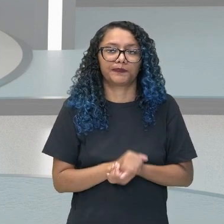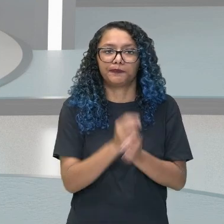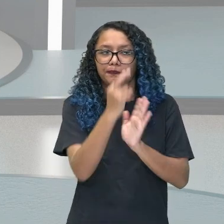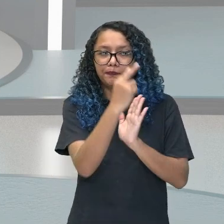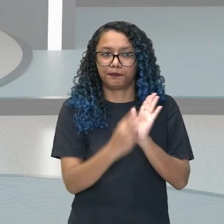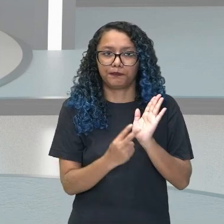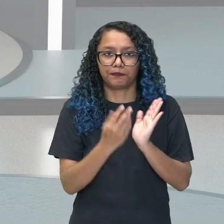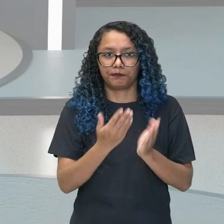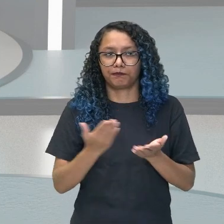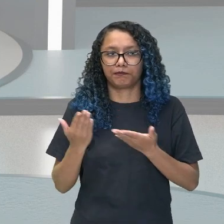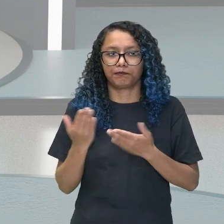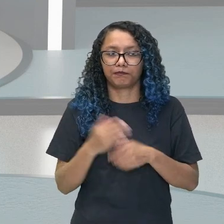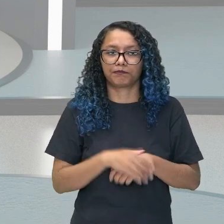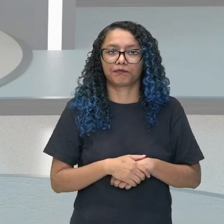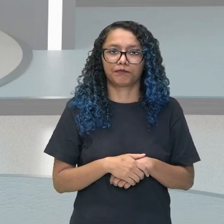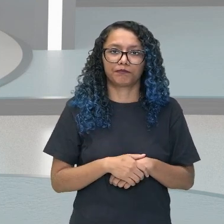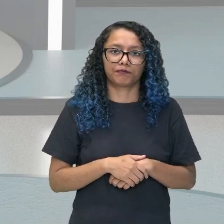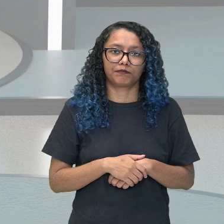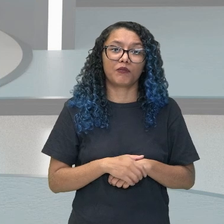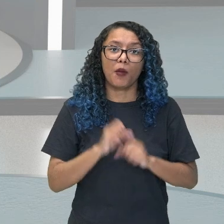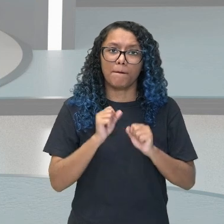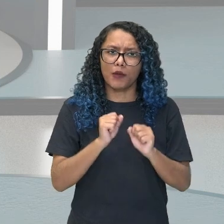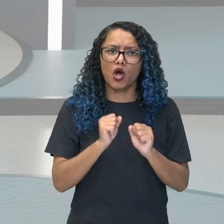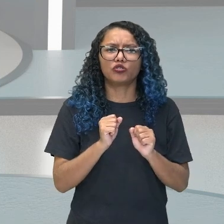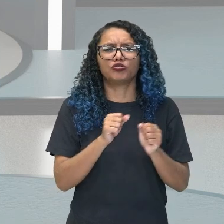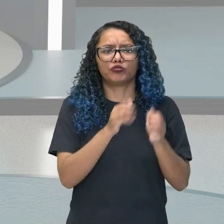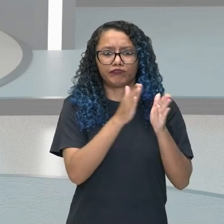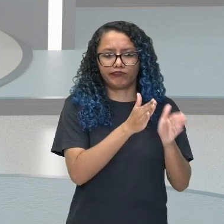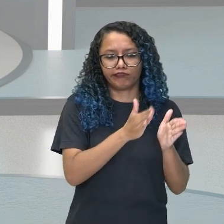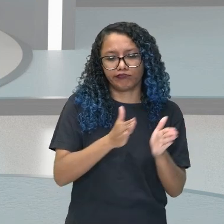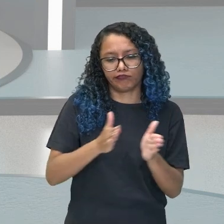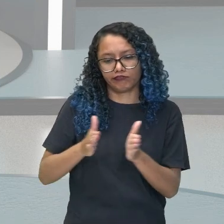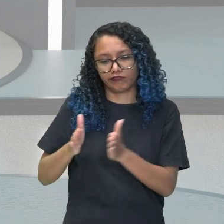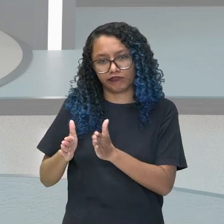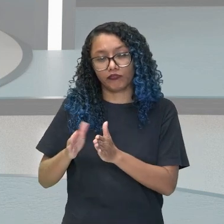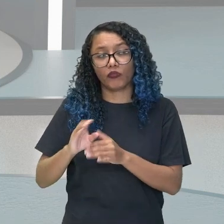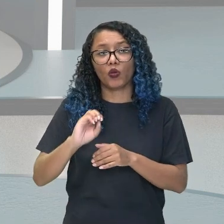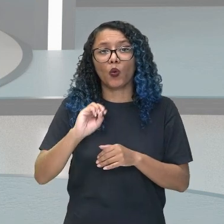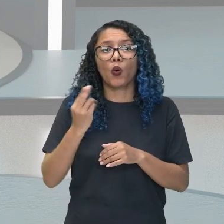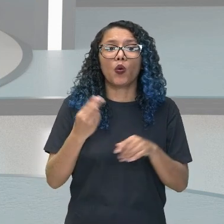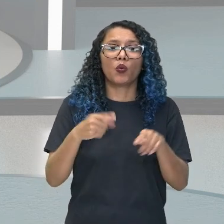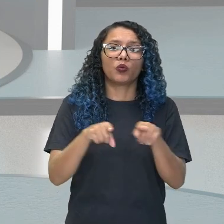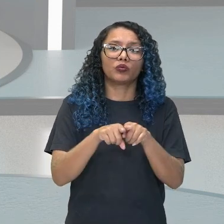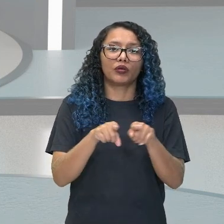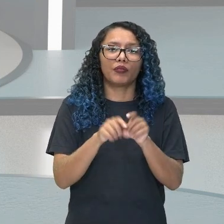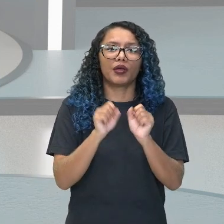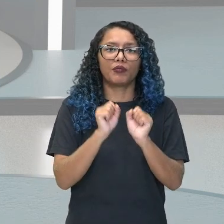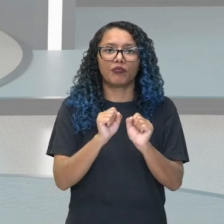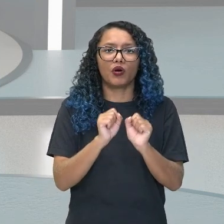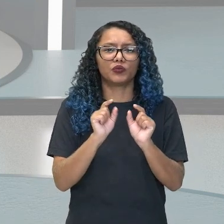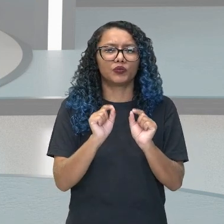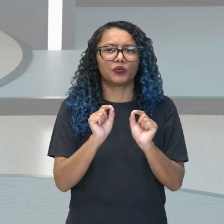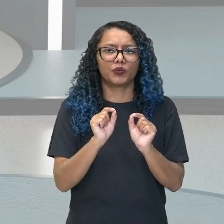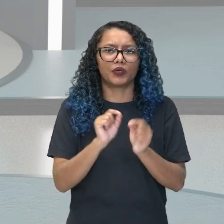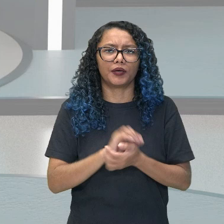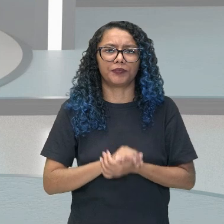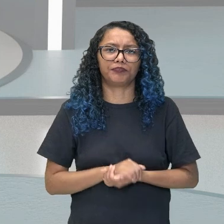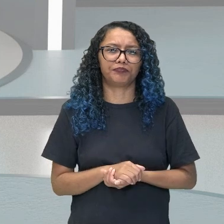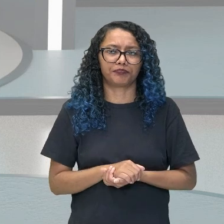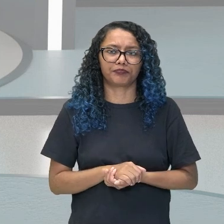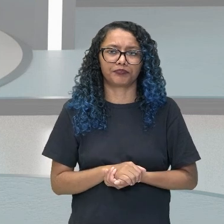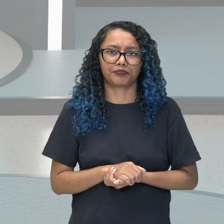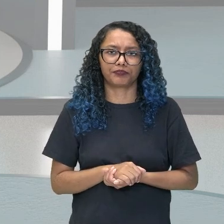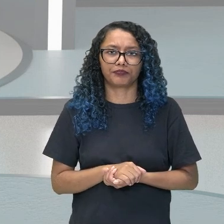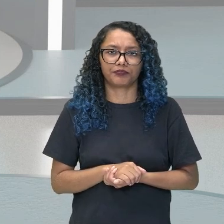o sea, puede tener una orden cronológica, o con idas y vueltas, jugando con los